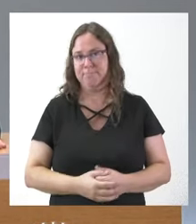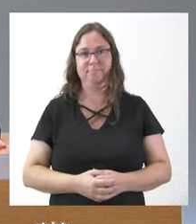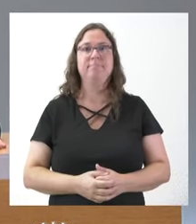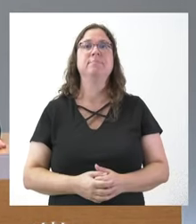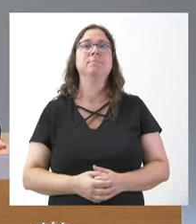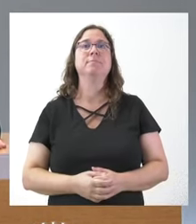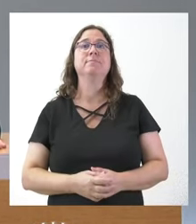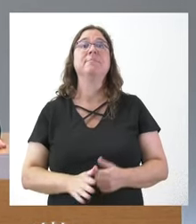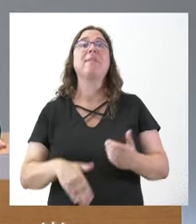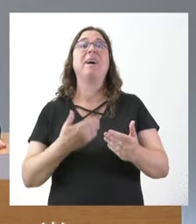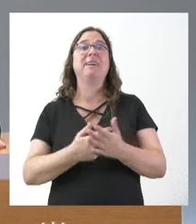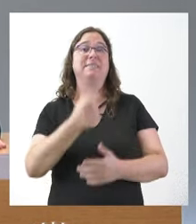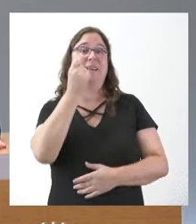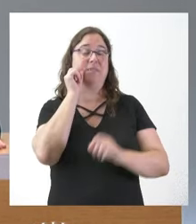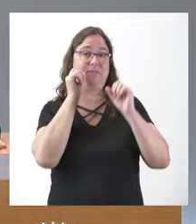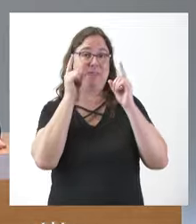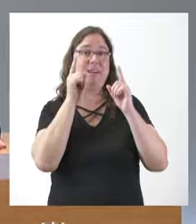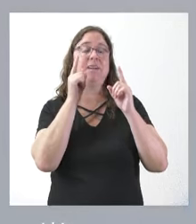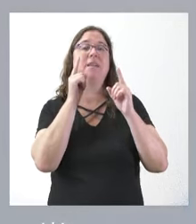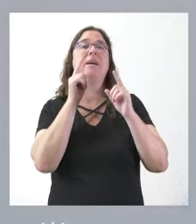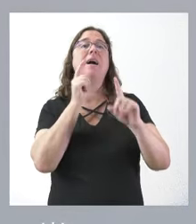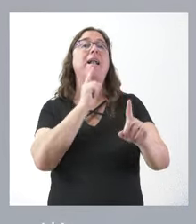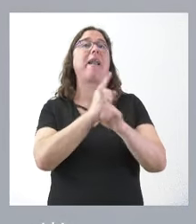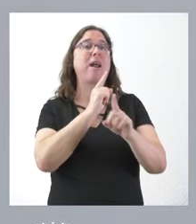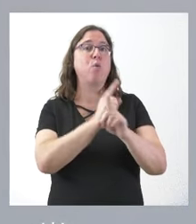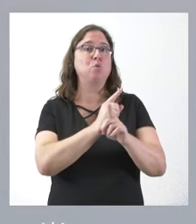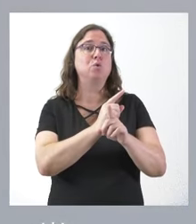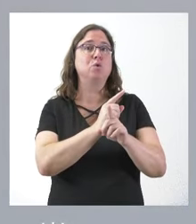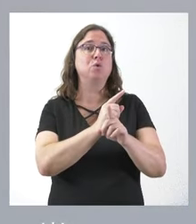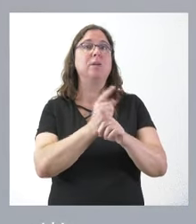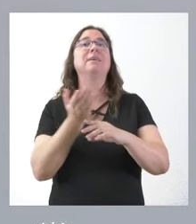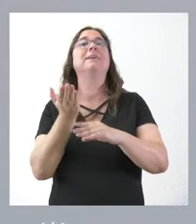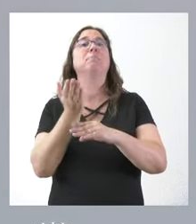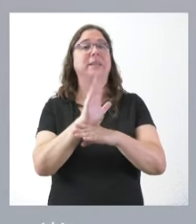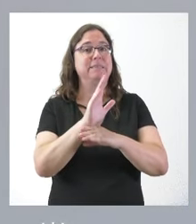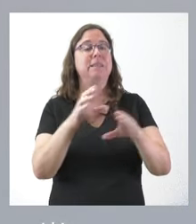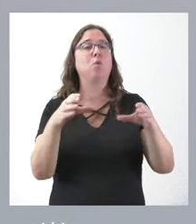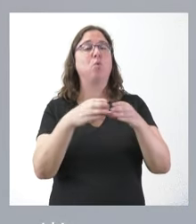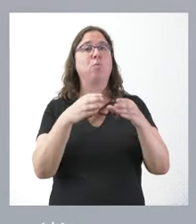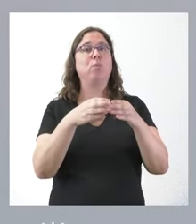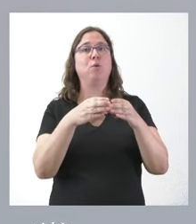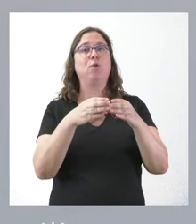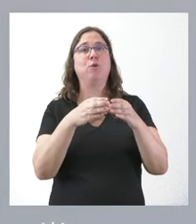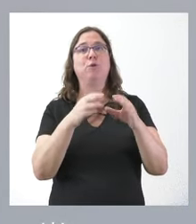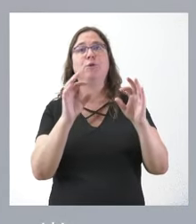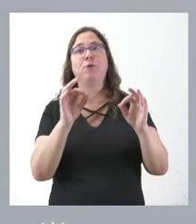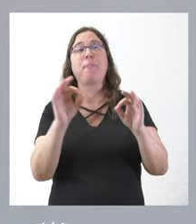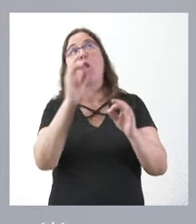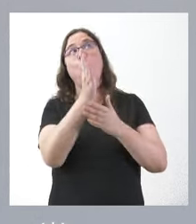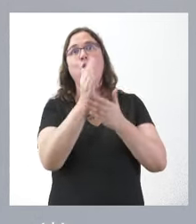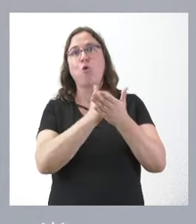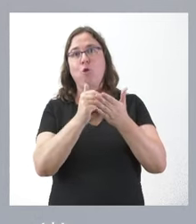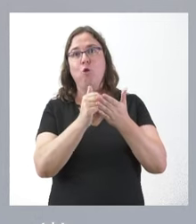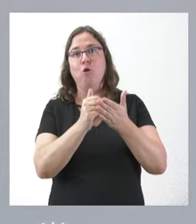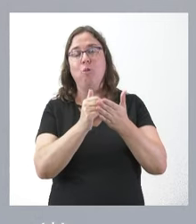incluso ahora han visto que los recursos no solamente la están presentando partidos o comunidades autónomas